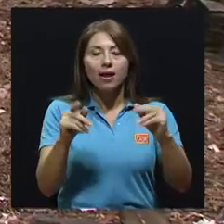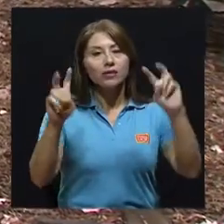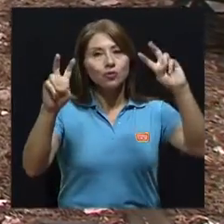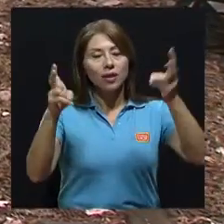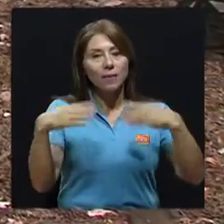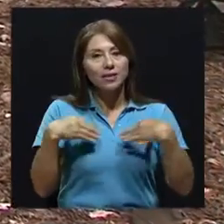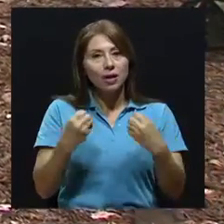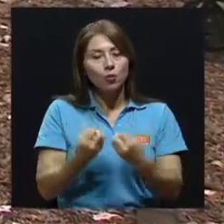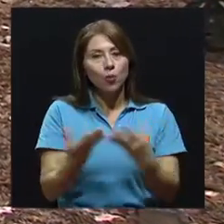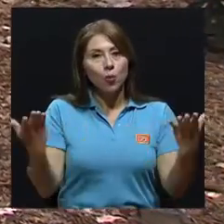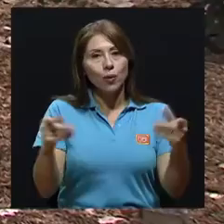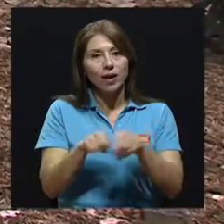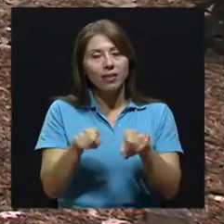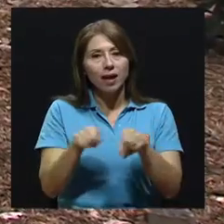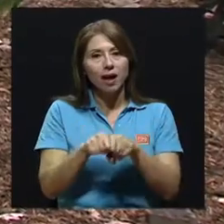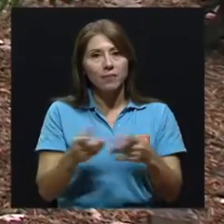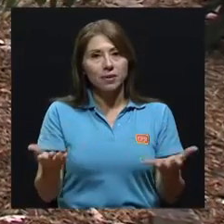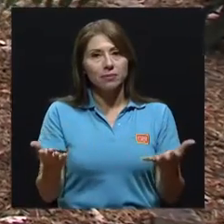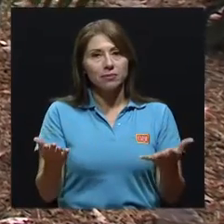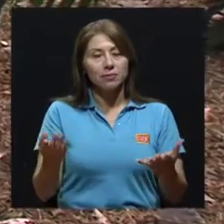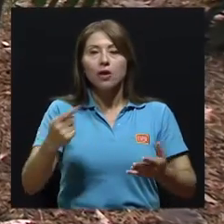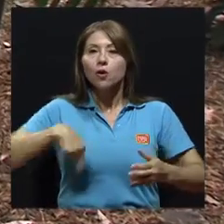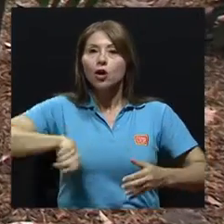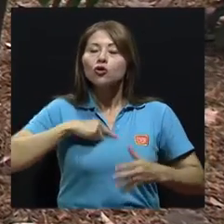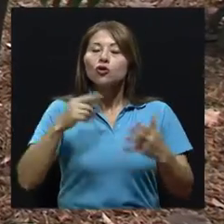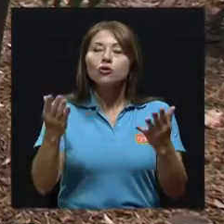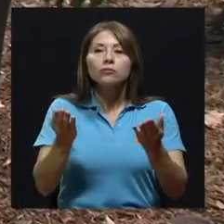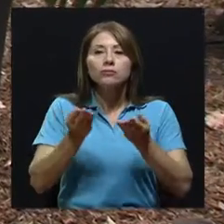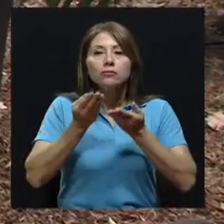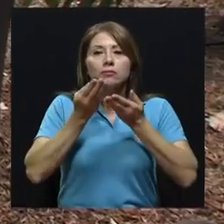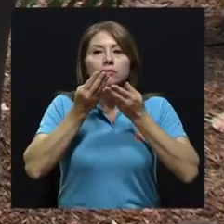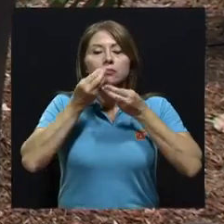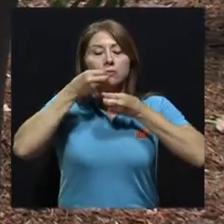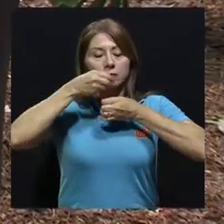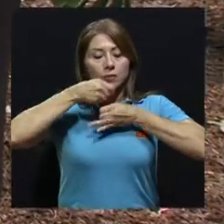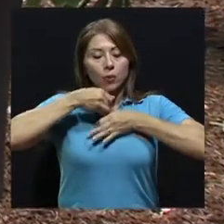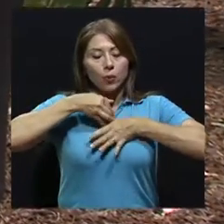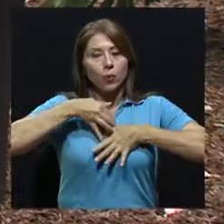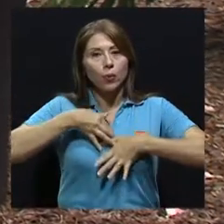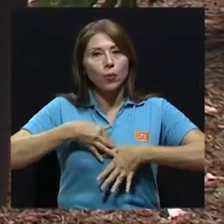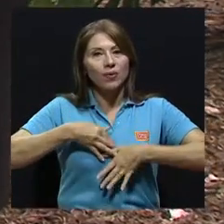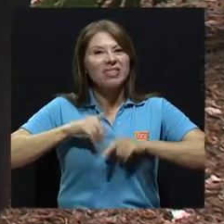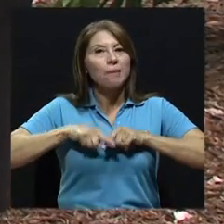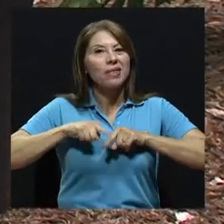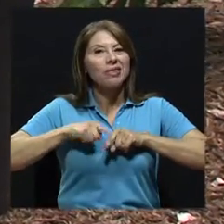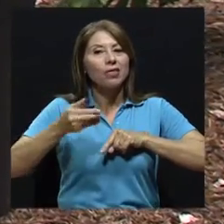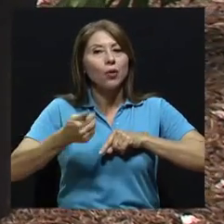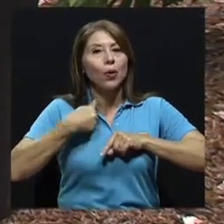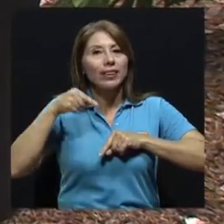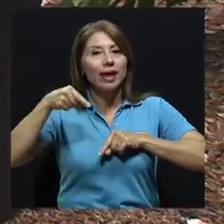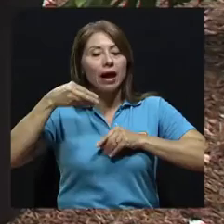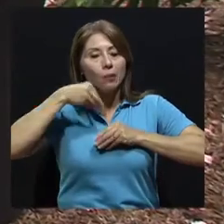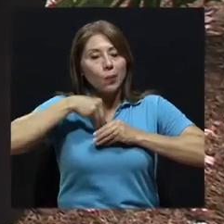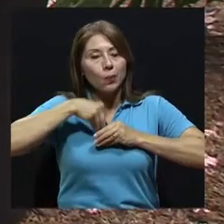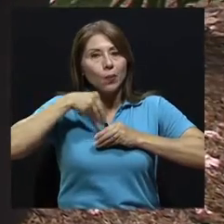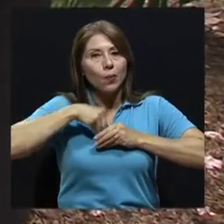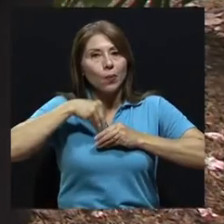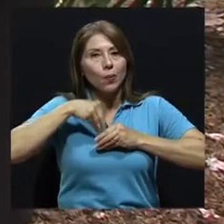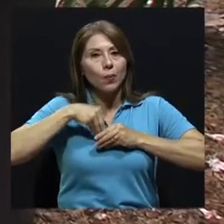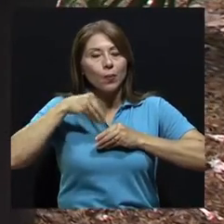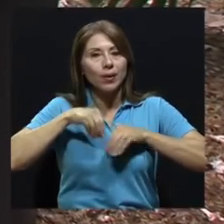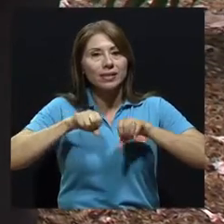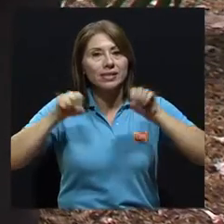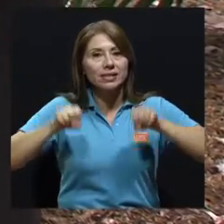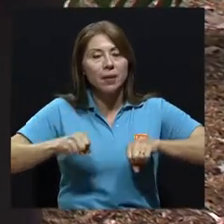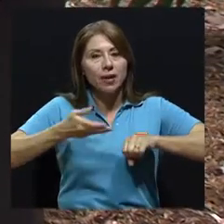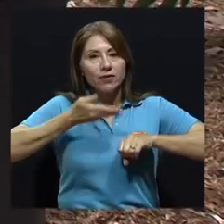tema también de salud pública, lo que respiramos va a ingresar a nuestro organismo y dependiendo de lo que traiga ese aire, eso se va a acumular dentro